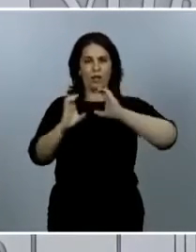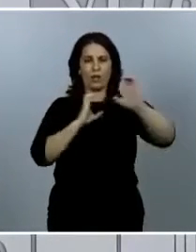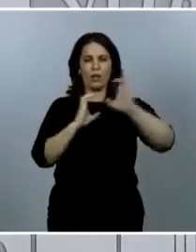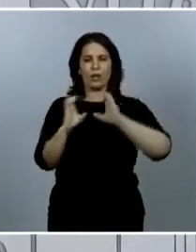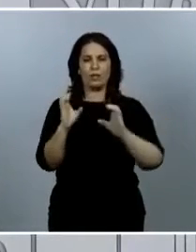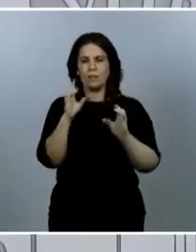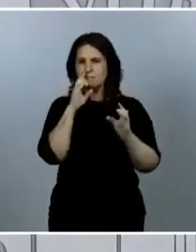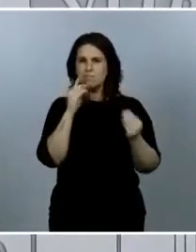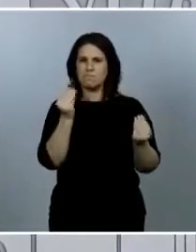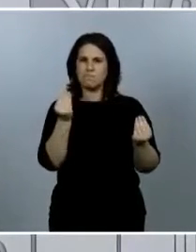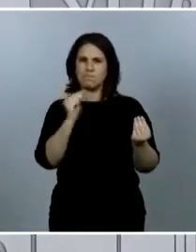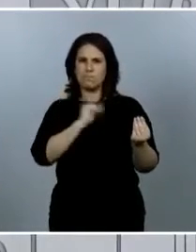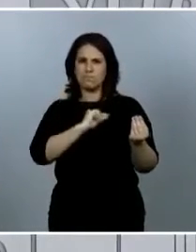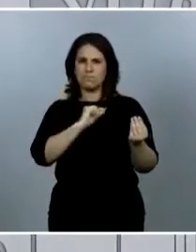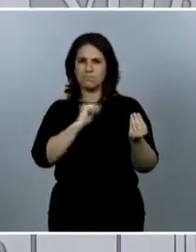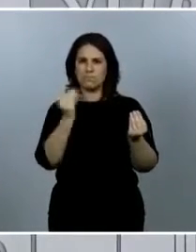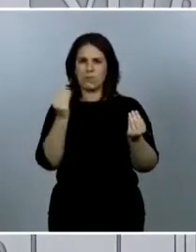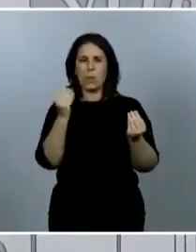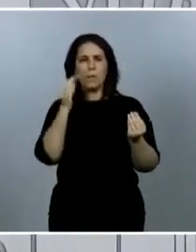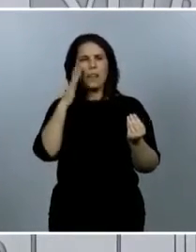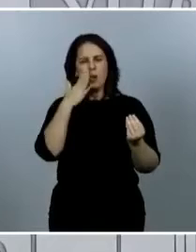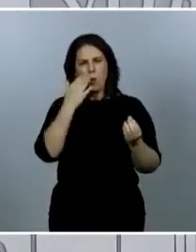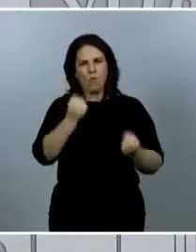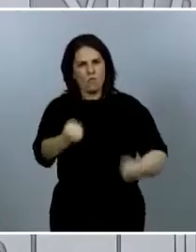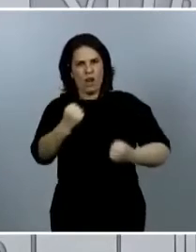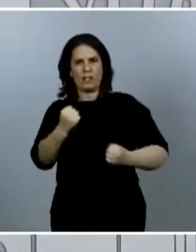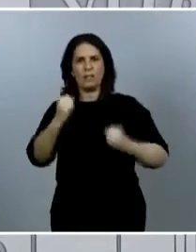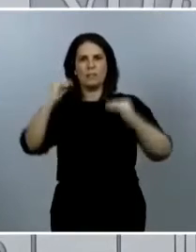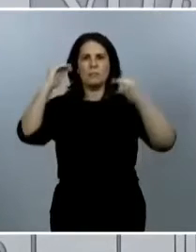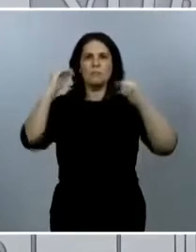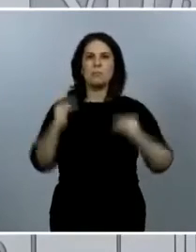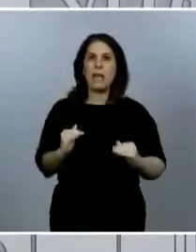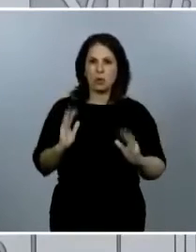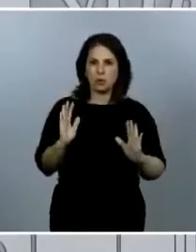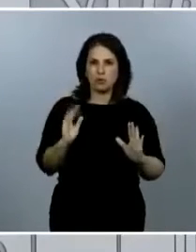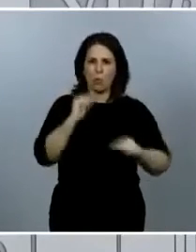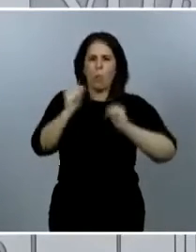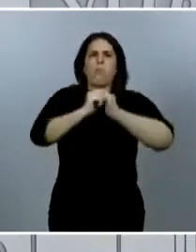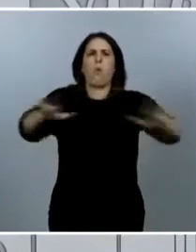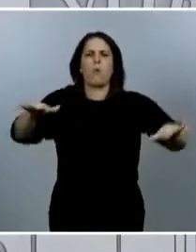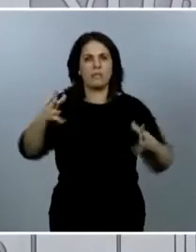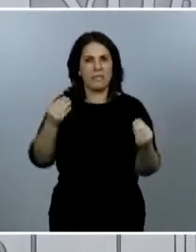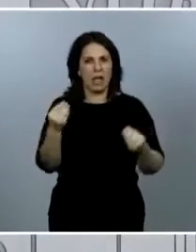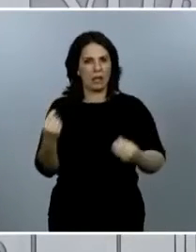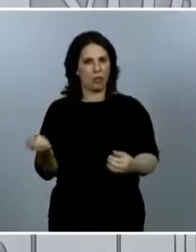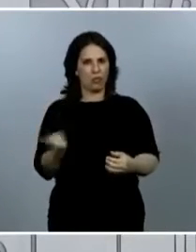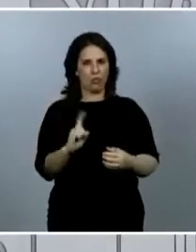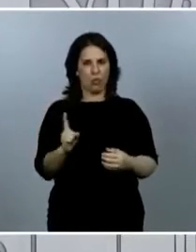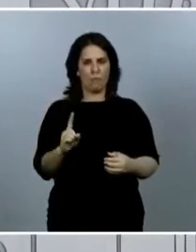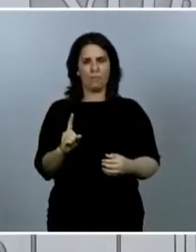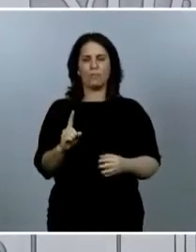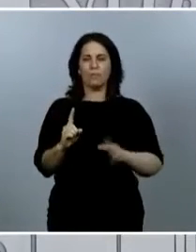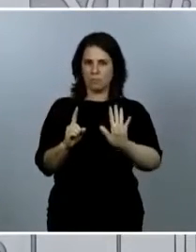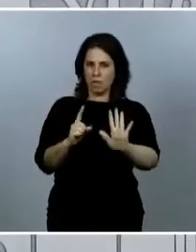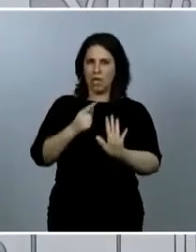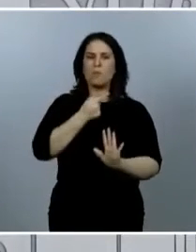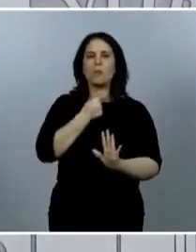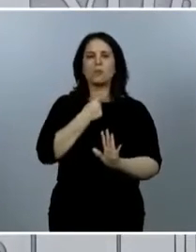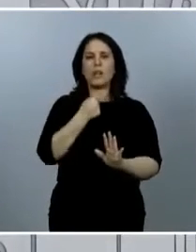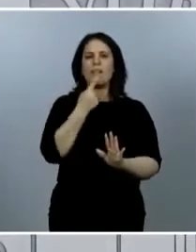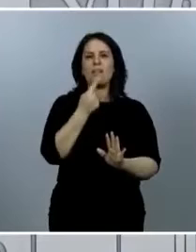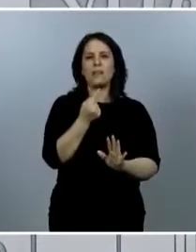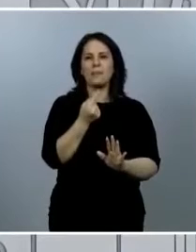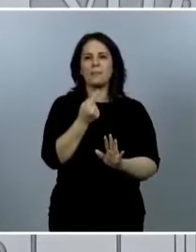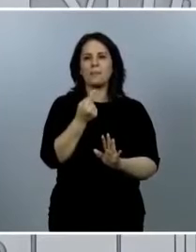progresivamente menos virulento. En este sentido, sí que me gustaría decir que no hay evidencias de que el virus en sí sea menos virulento.